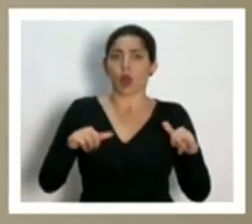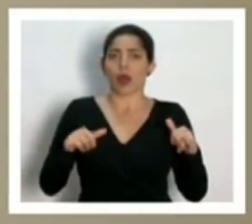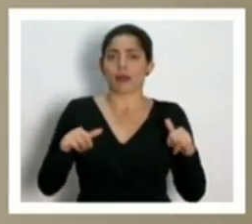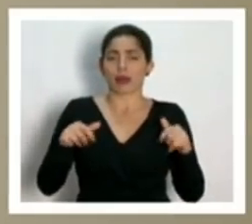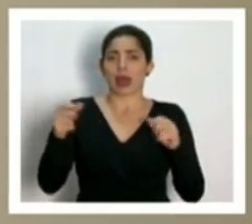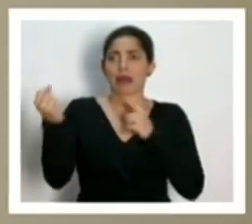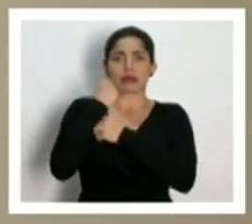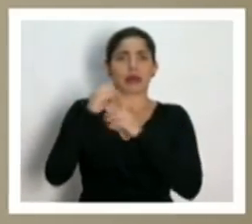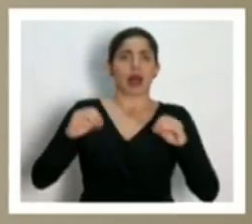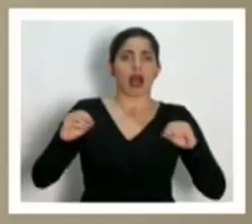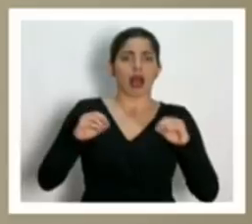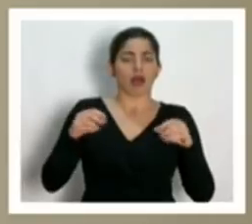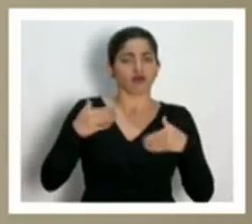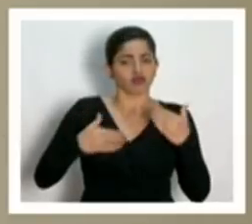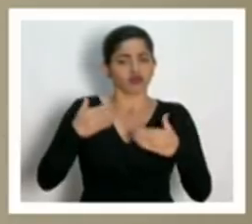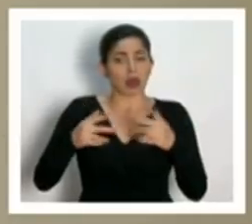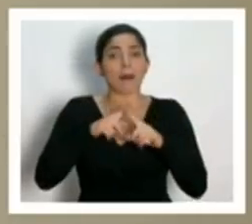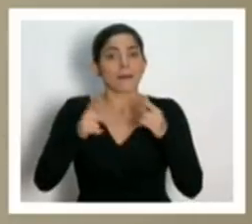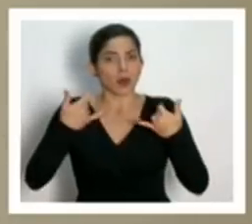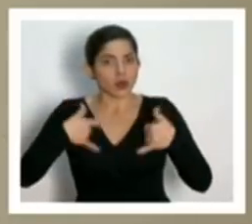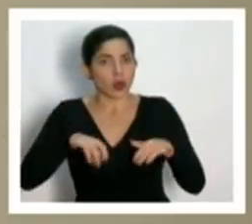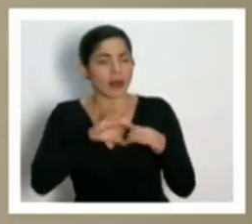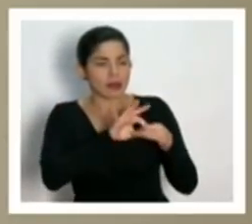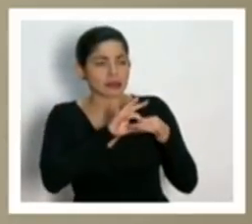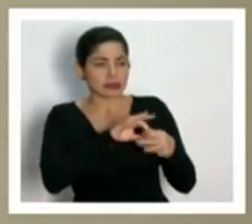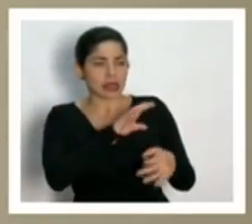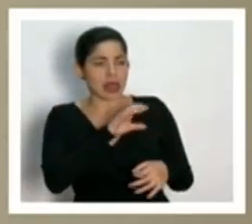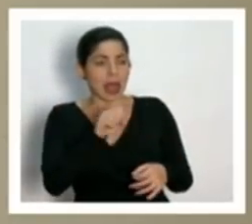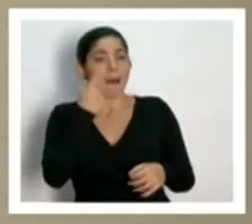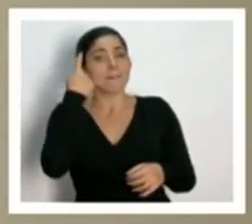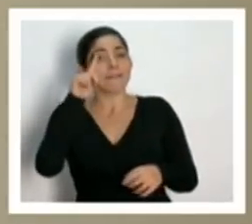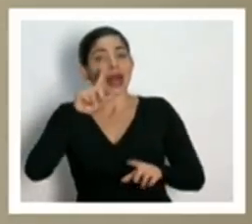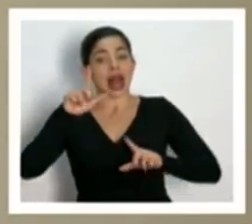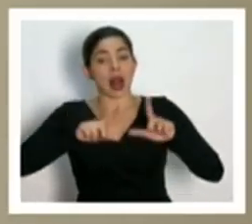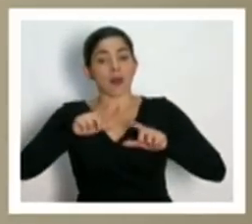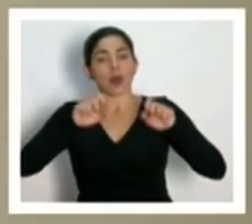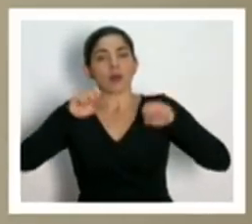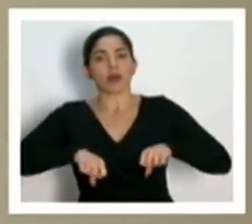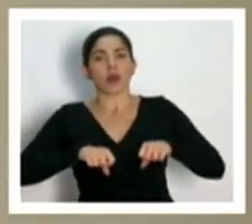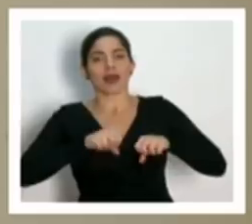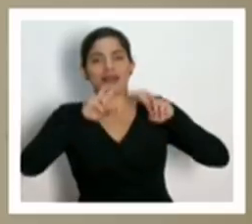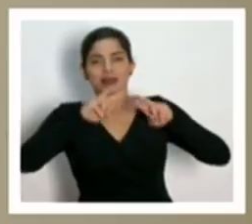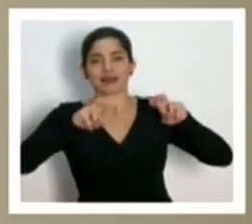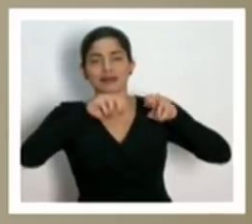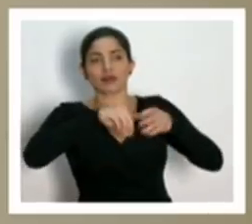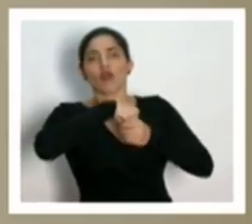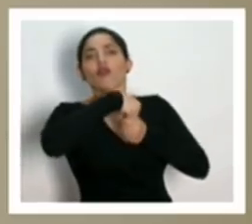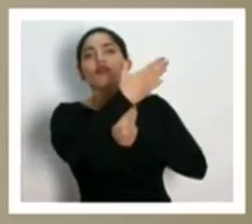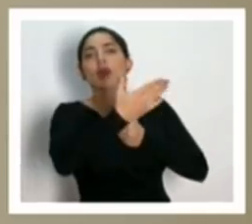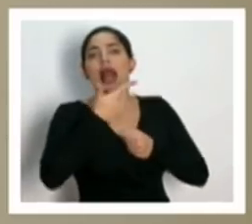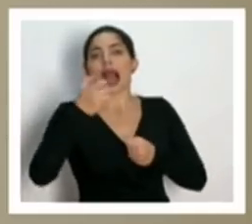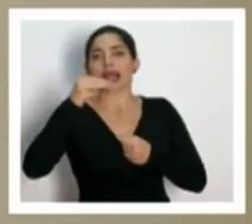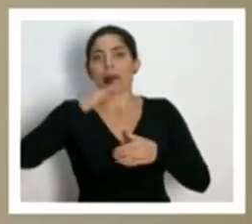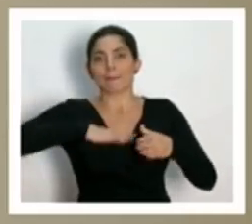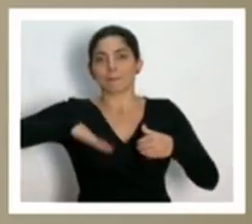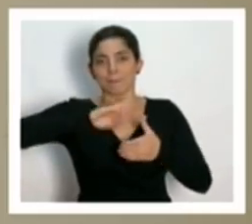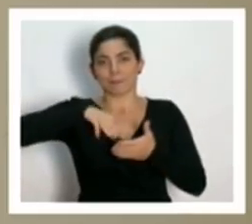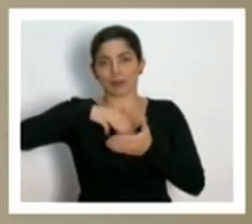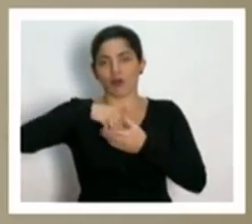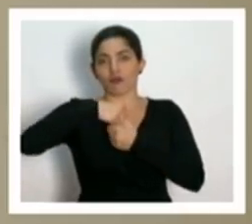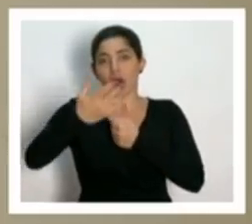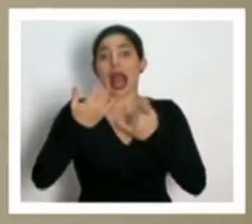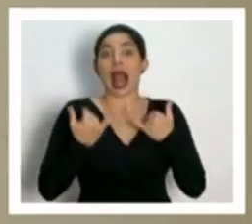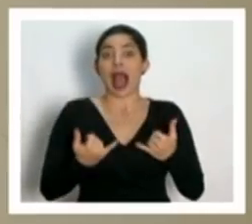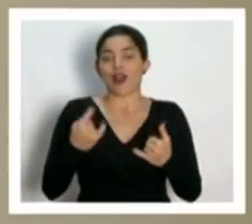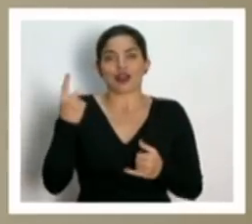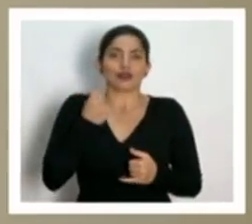hemos estado trabajando con la caja para poder tener la prueba disponible fuera incluso de la GAM, porque en ese momento solamente